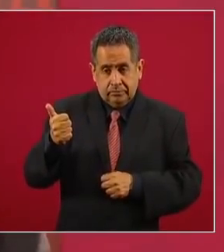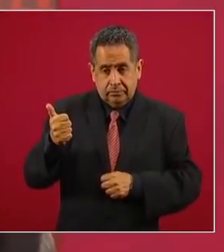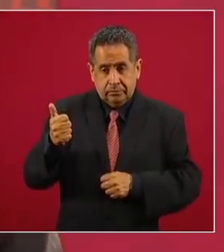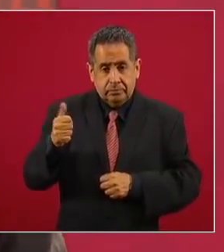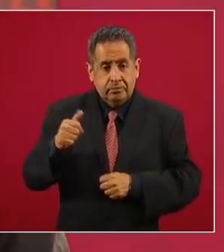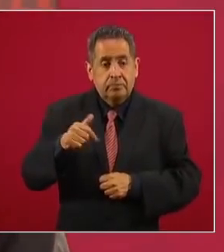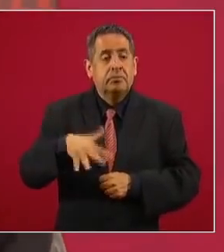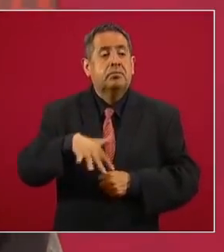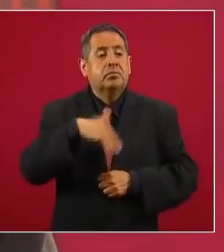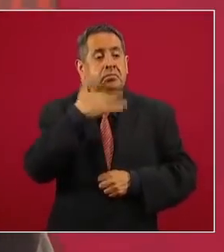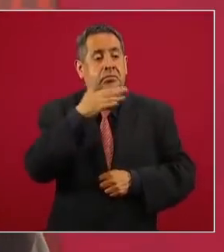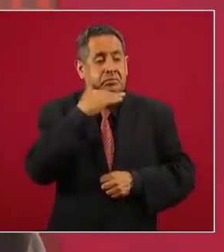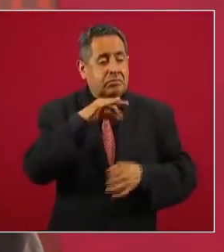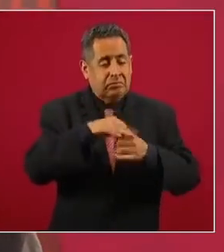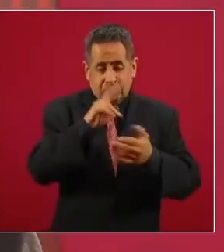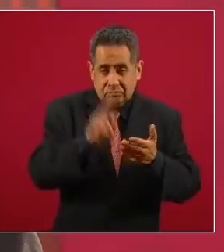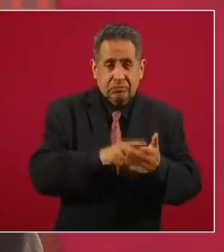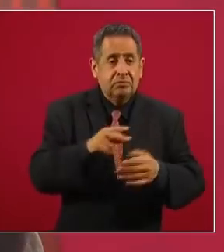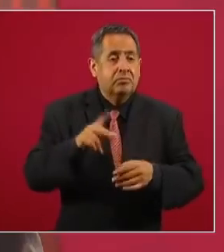Viene el fraude del 88.